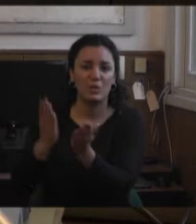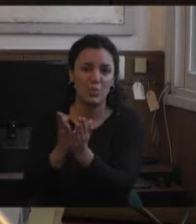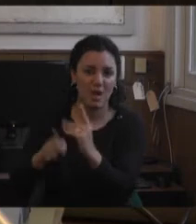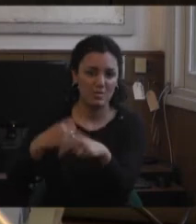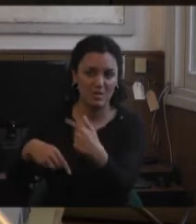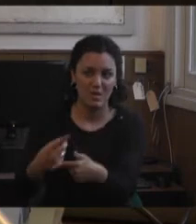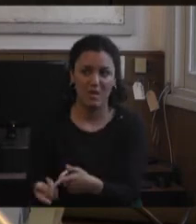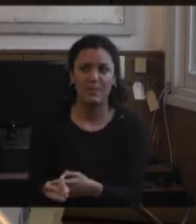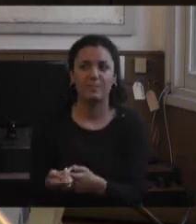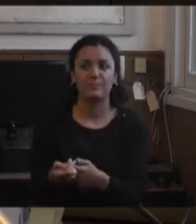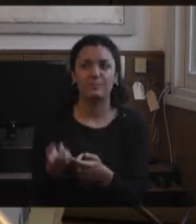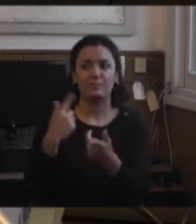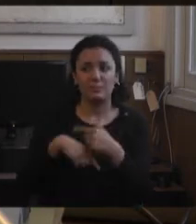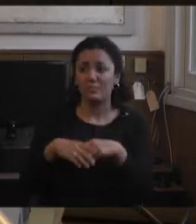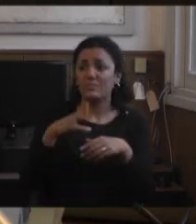Claro.